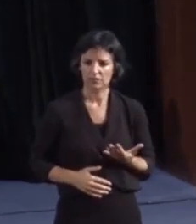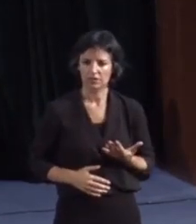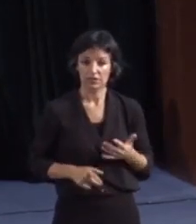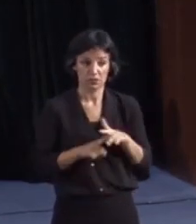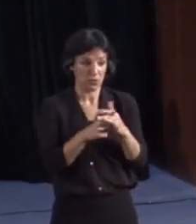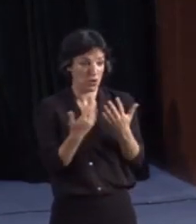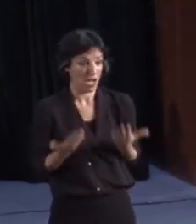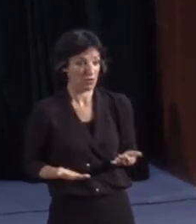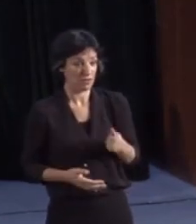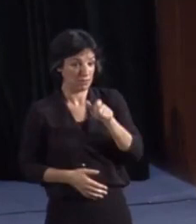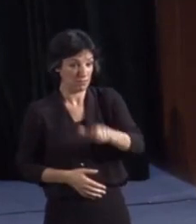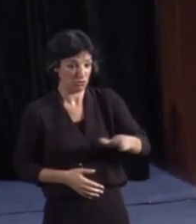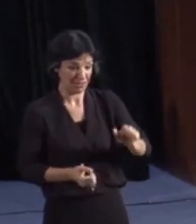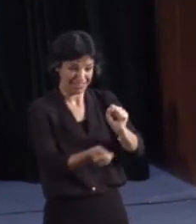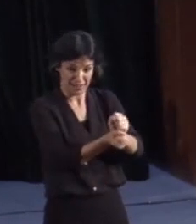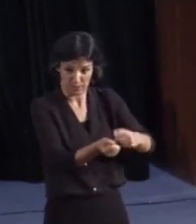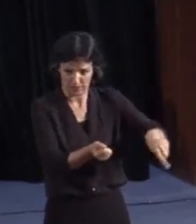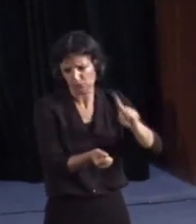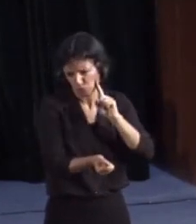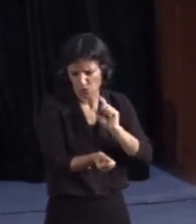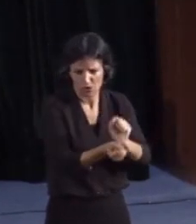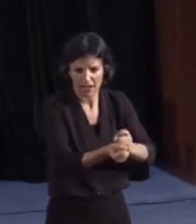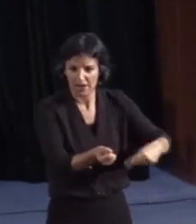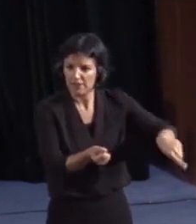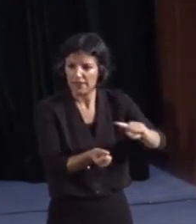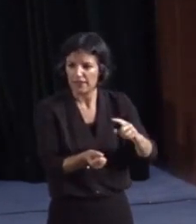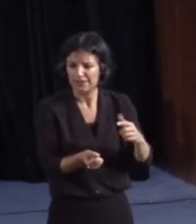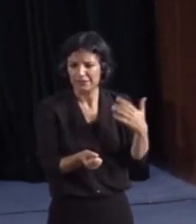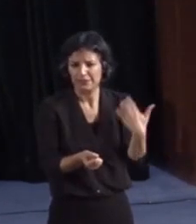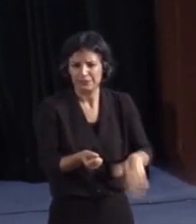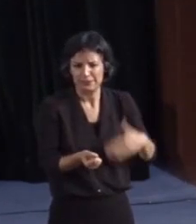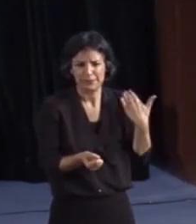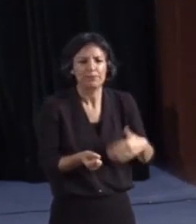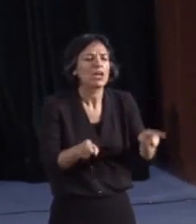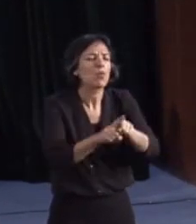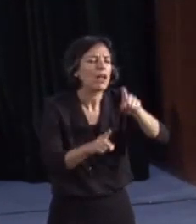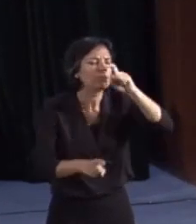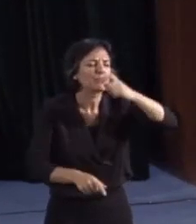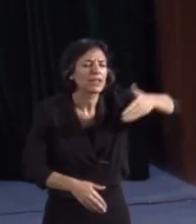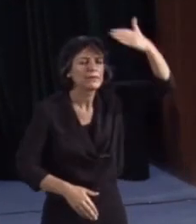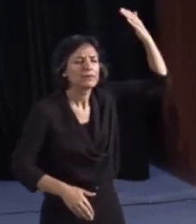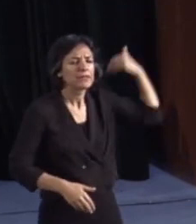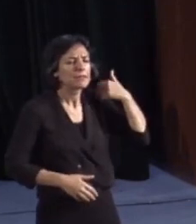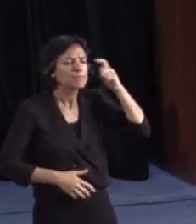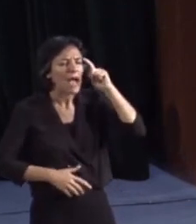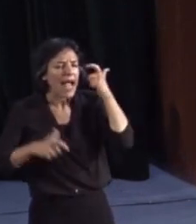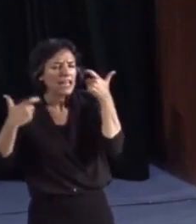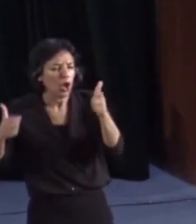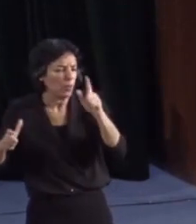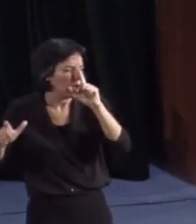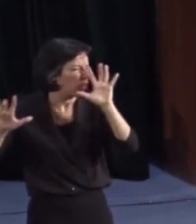actual de las personas en estos entornos. Sitúense en los manicomios antiguos más tenebrosos,